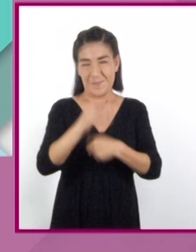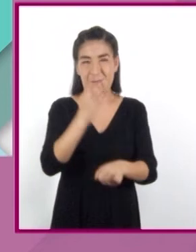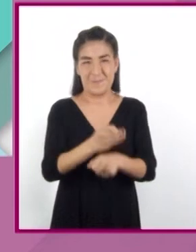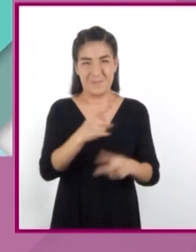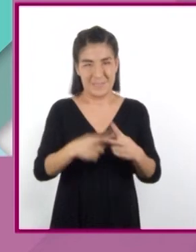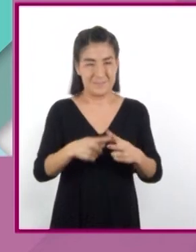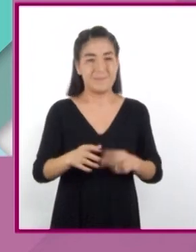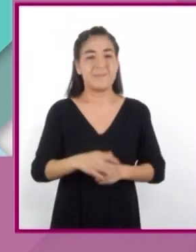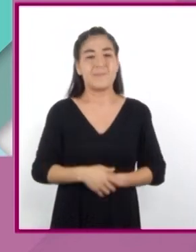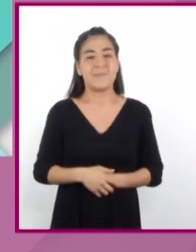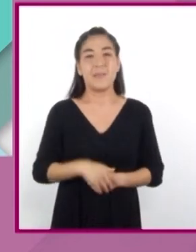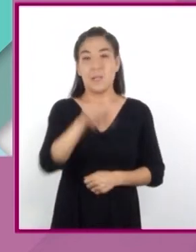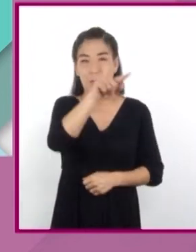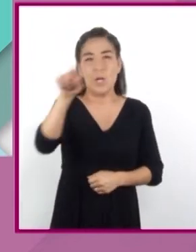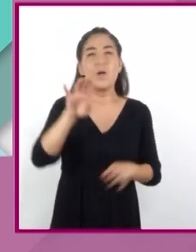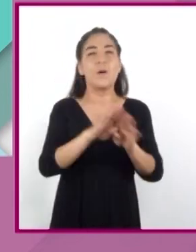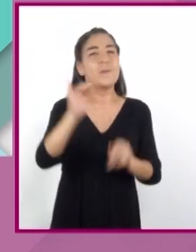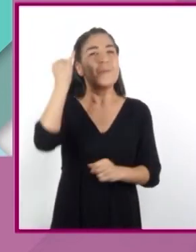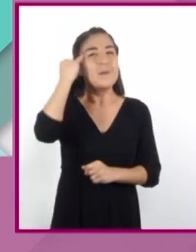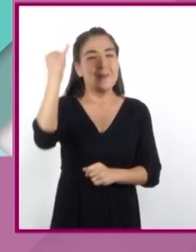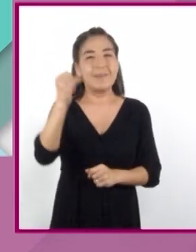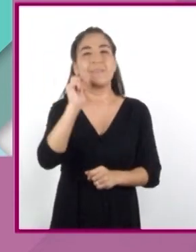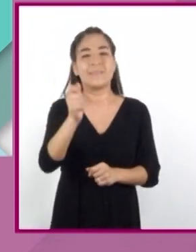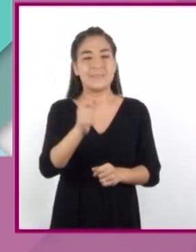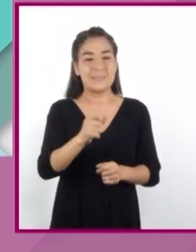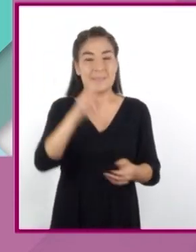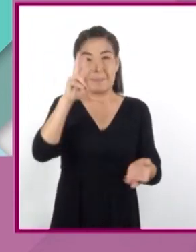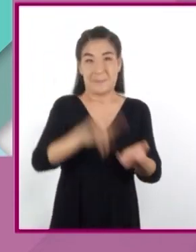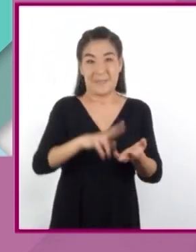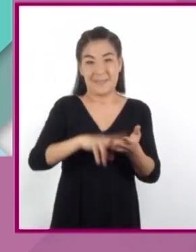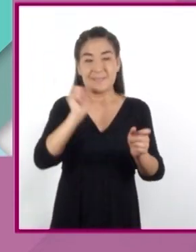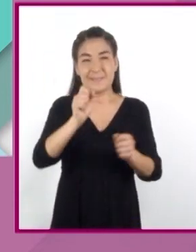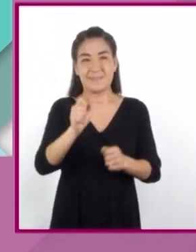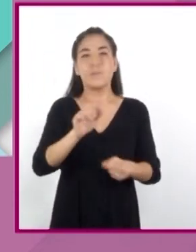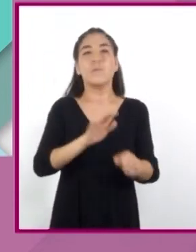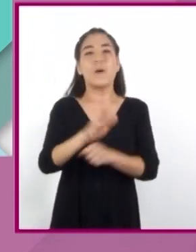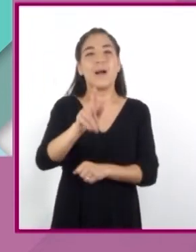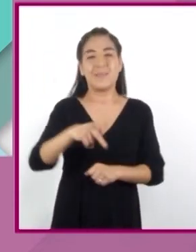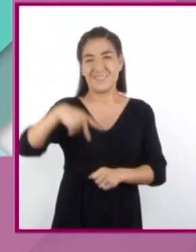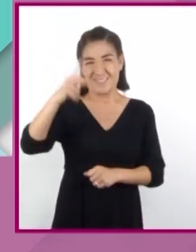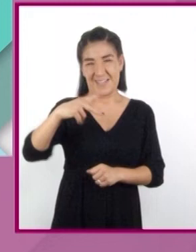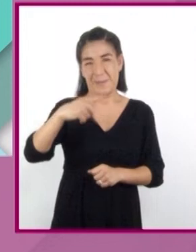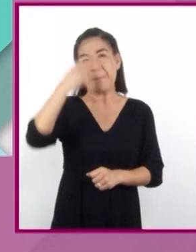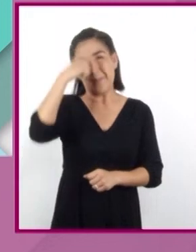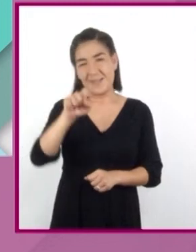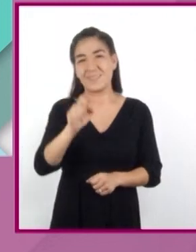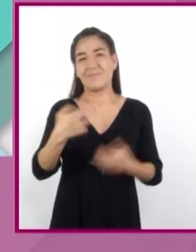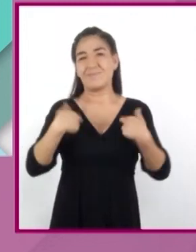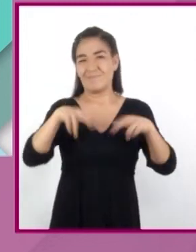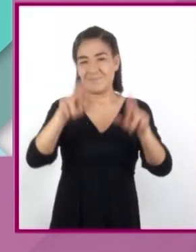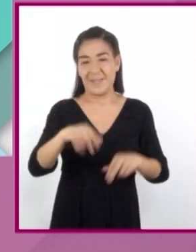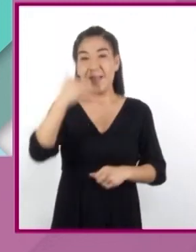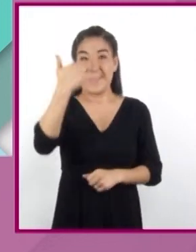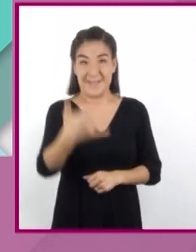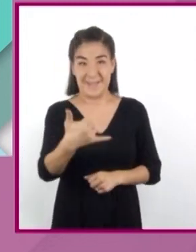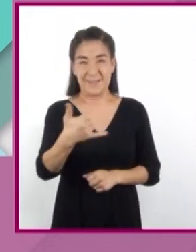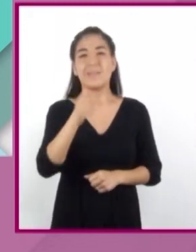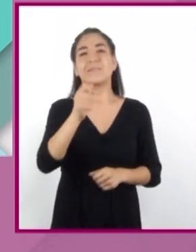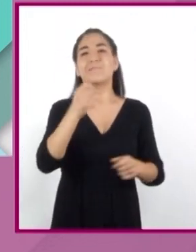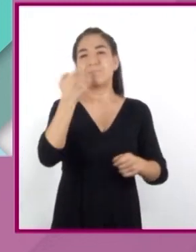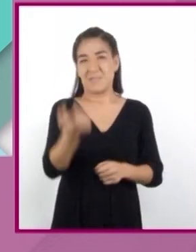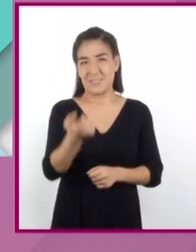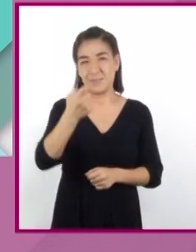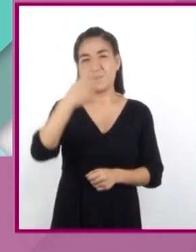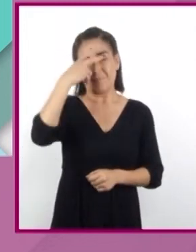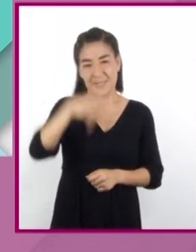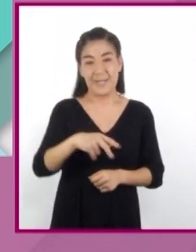Ahora pueden imaginarse que la variable dependiente Y corresponde a los pesos mexicanos y la variable independiente son